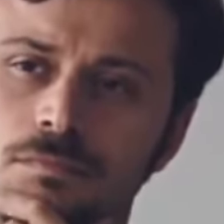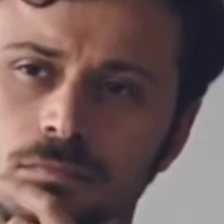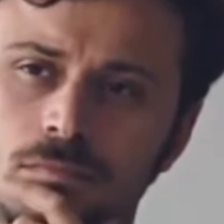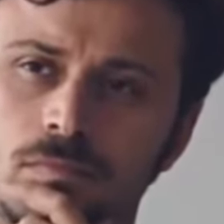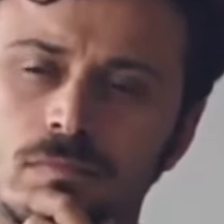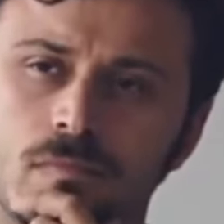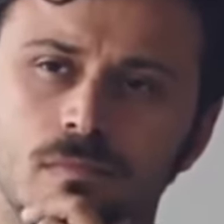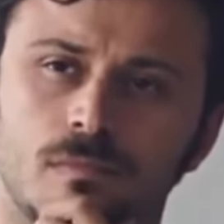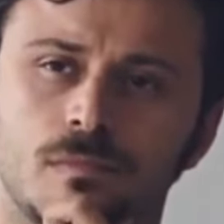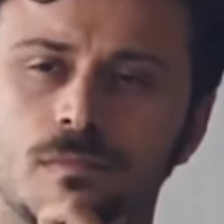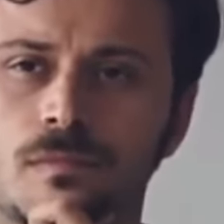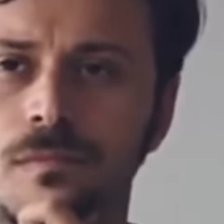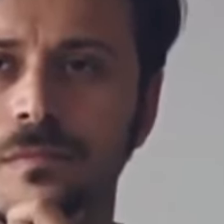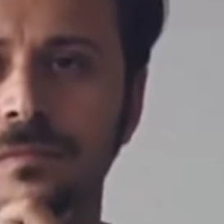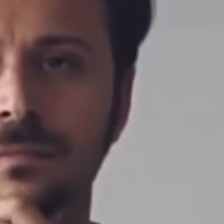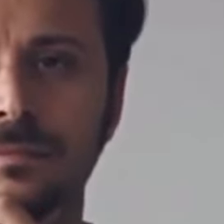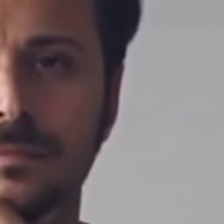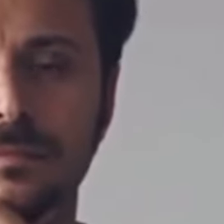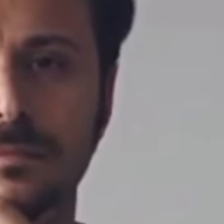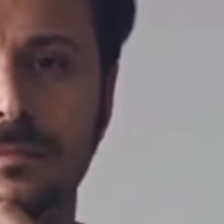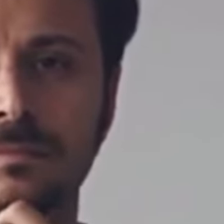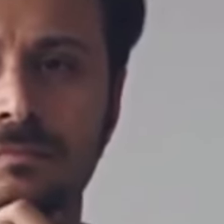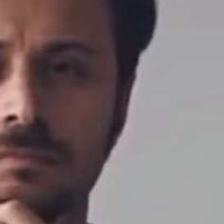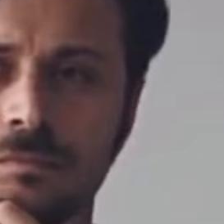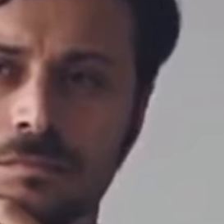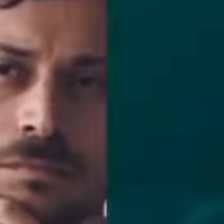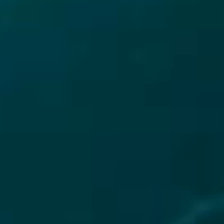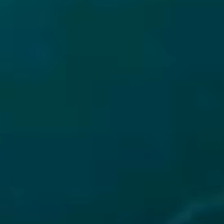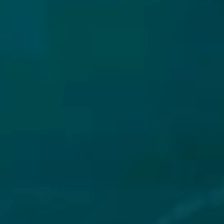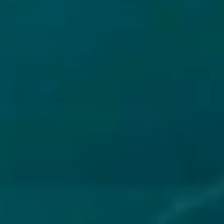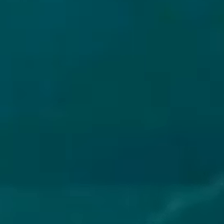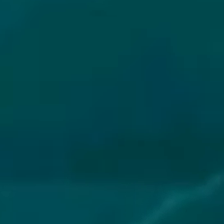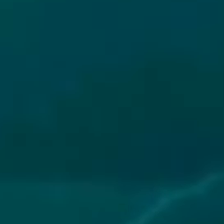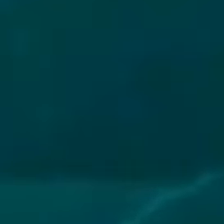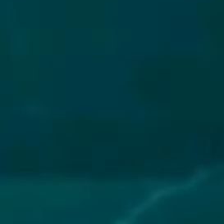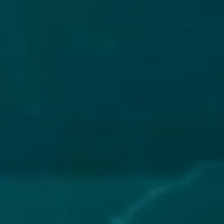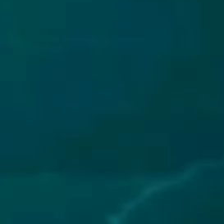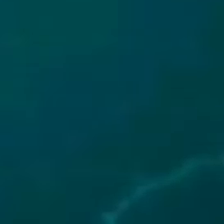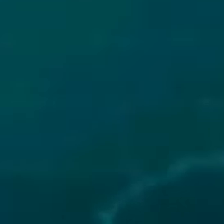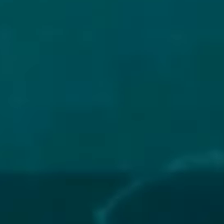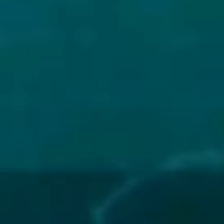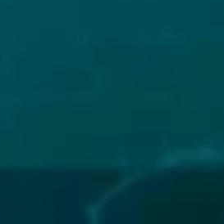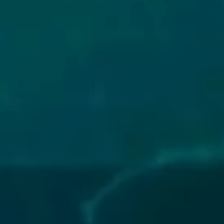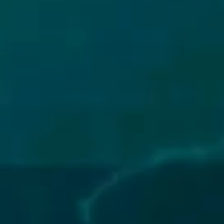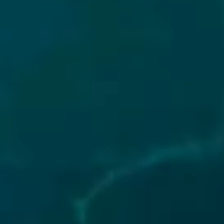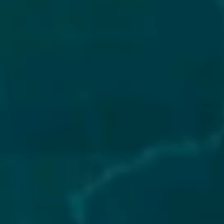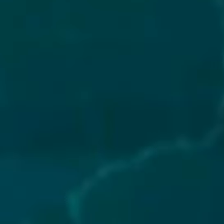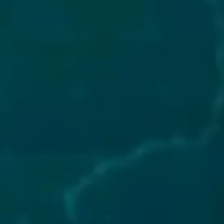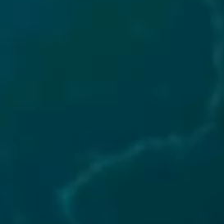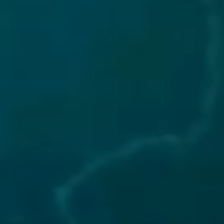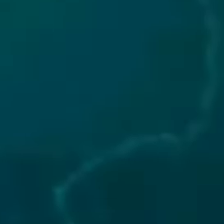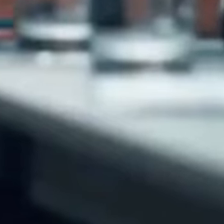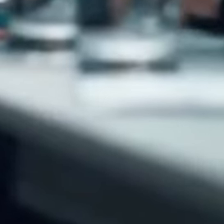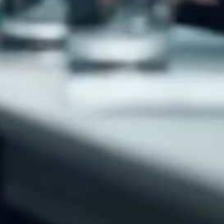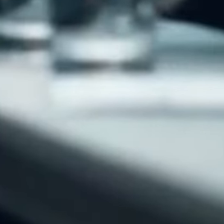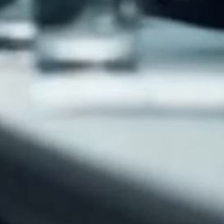También les recuerdo que ustedes tienen la última opinión en la cajita de comentarios, así que sin más yo me despido deseándoles éxito en todo, así